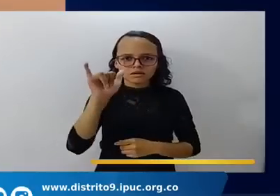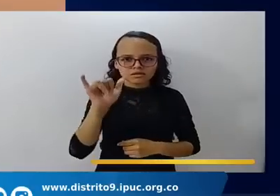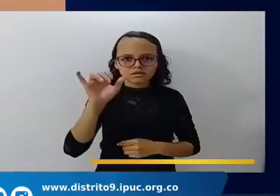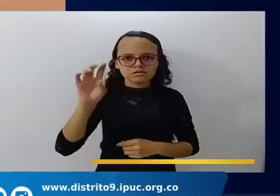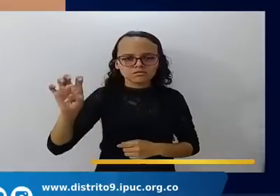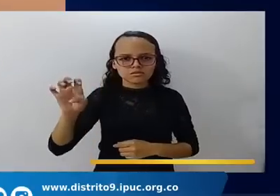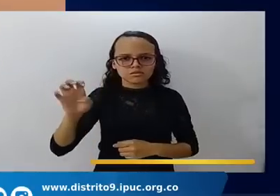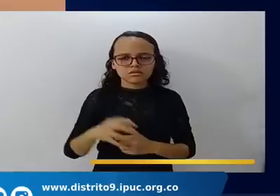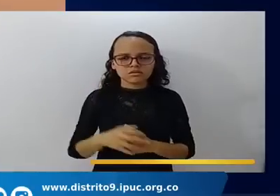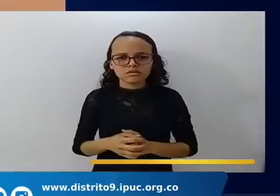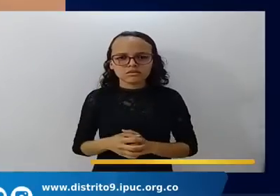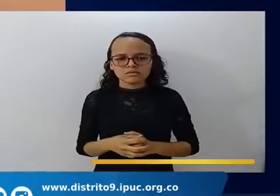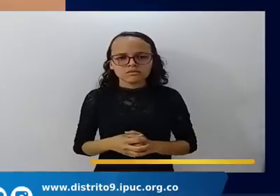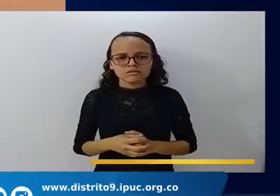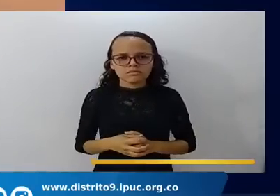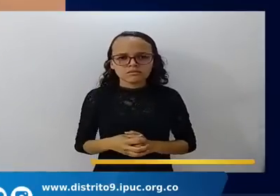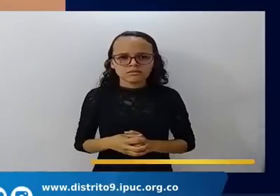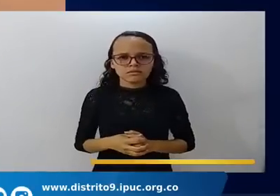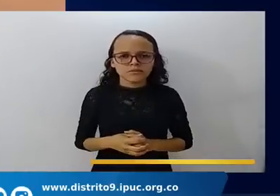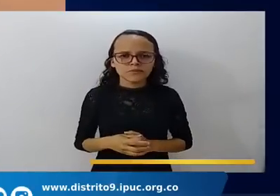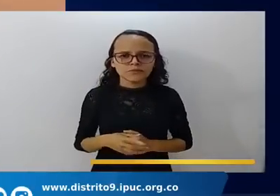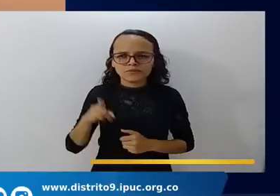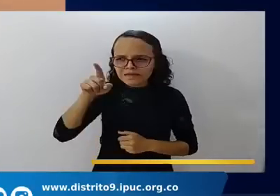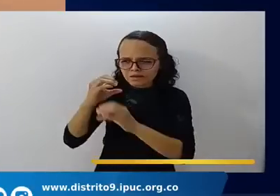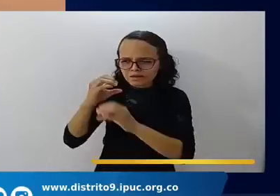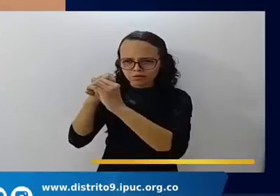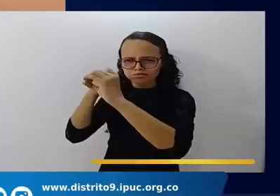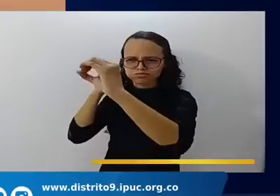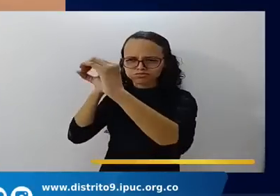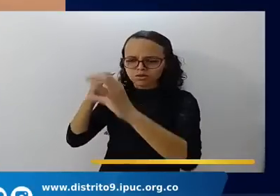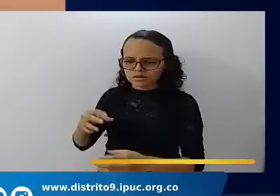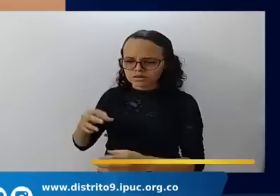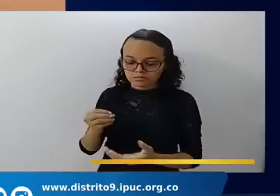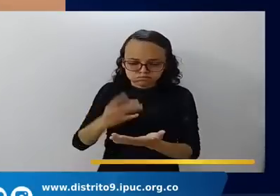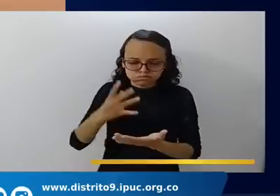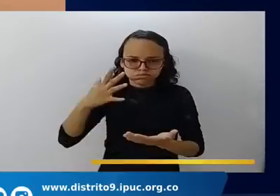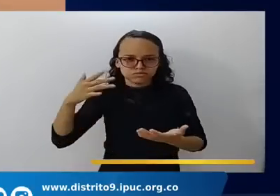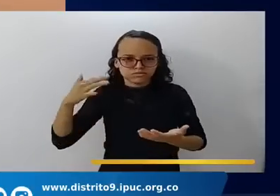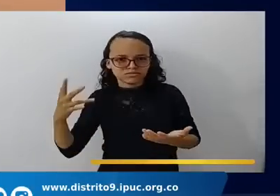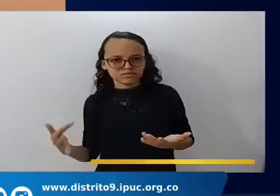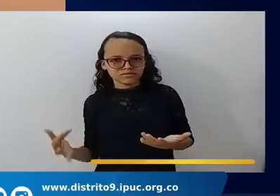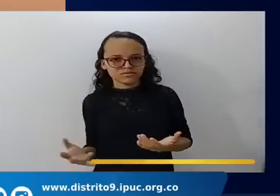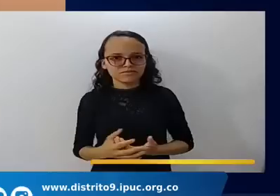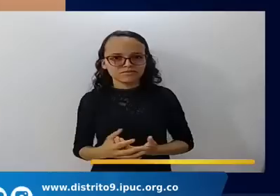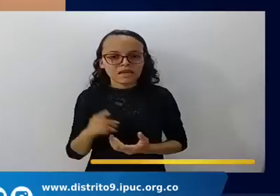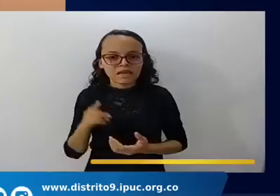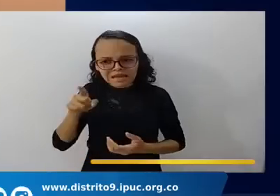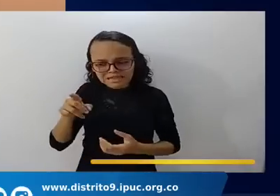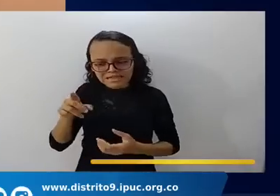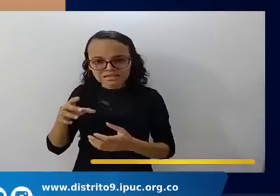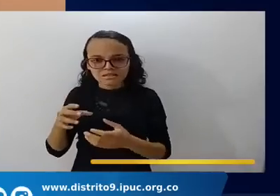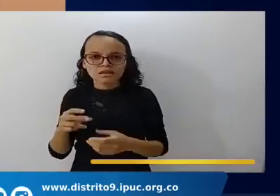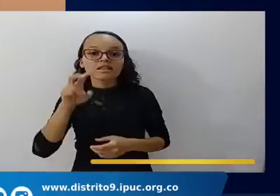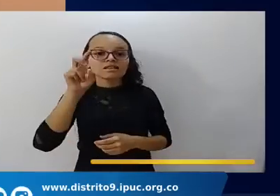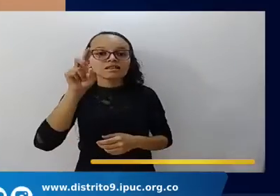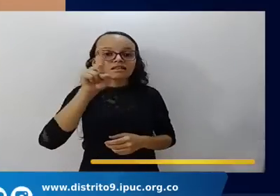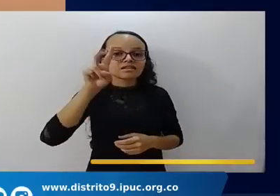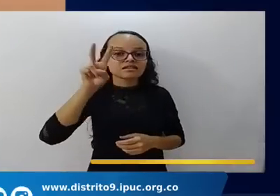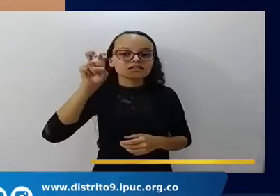Es tan grande y tan potente y tan costoso que lo están construyendo 17 países.